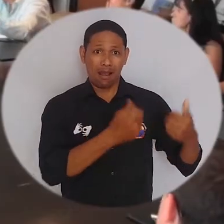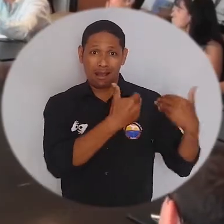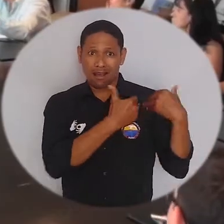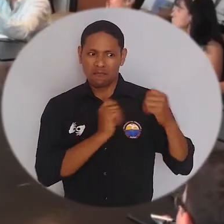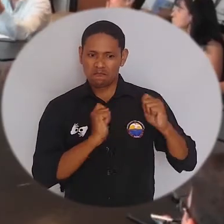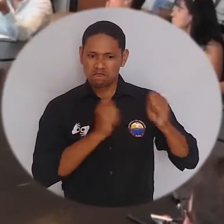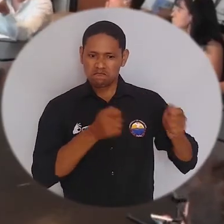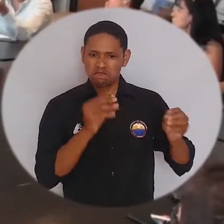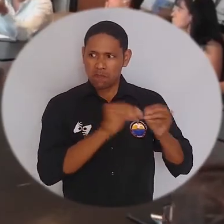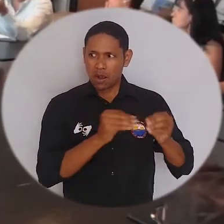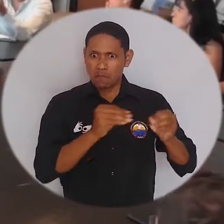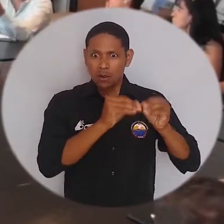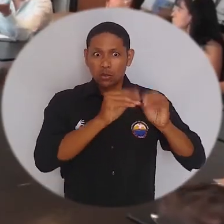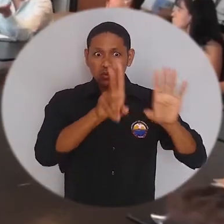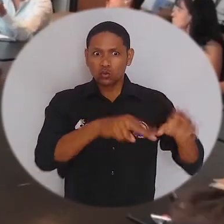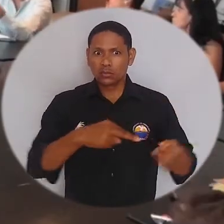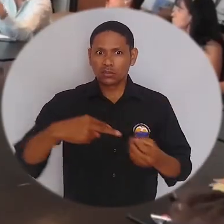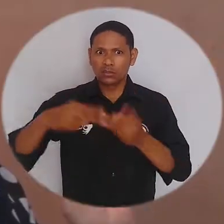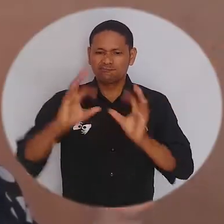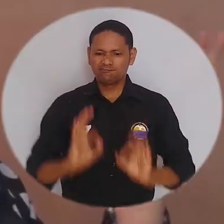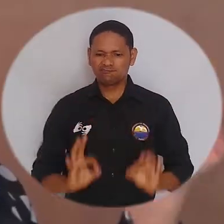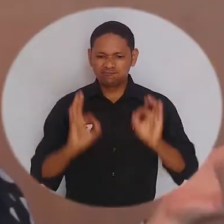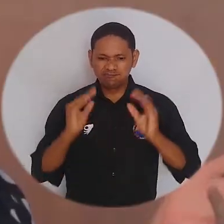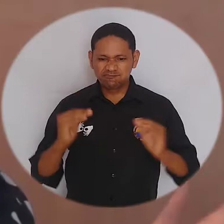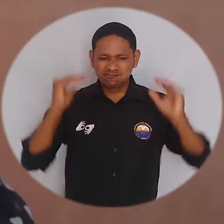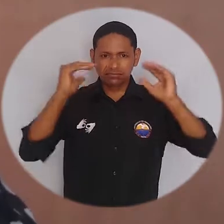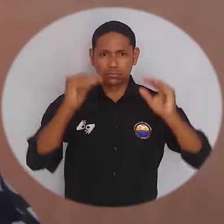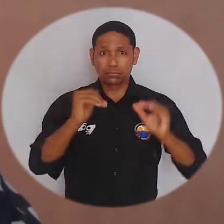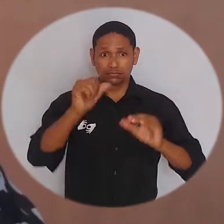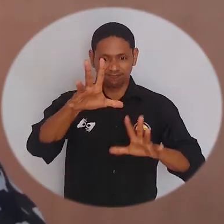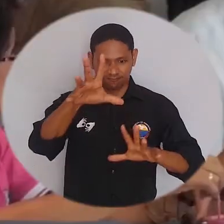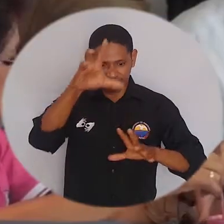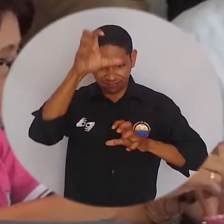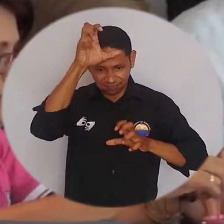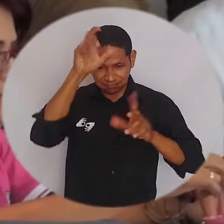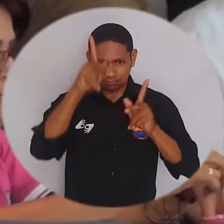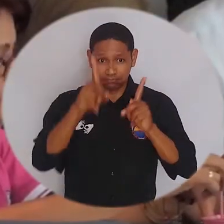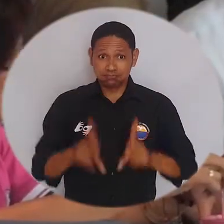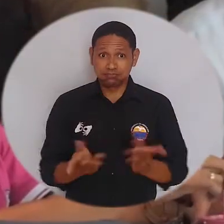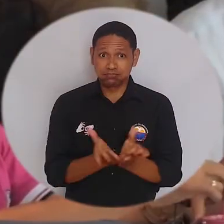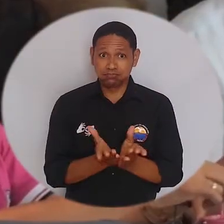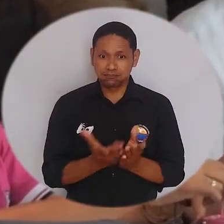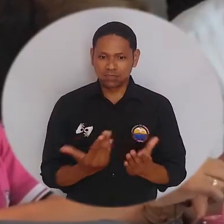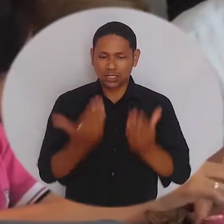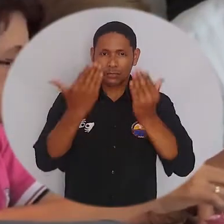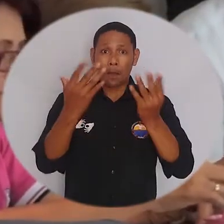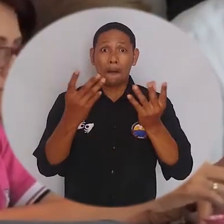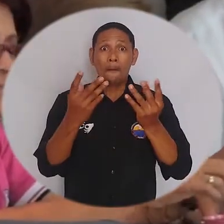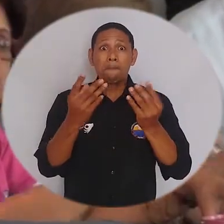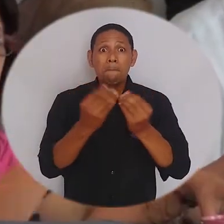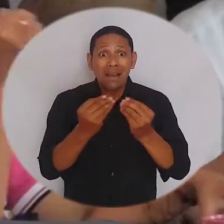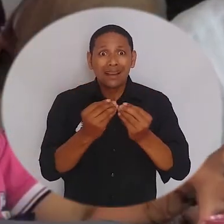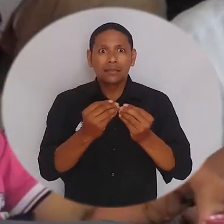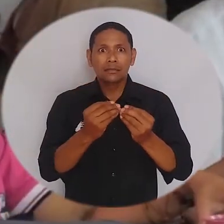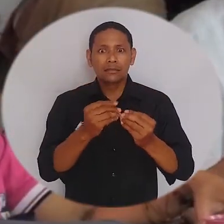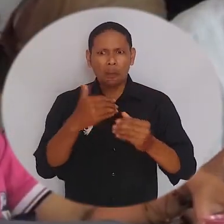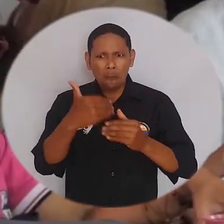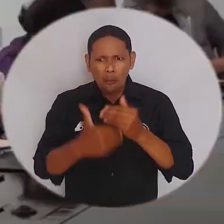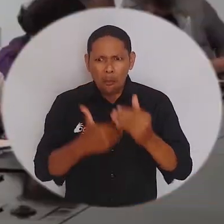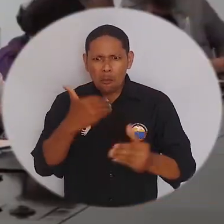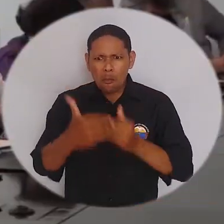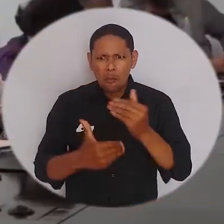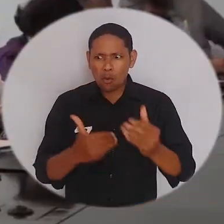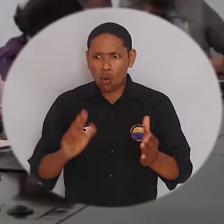responsabilidad por la calidad de la educación, por el aprendizaje de sus estudiantes y por el mejoramiento de las